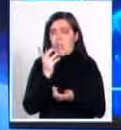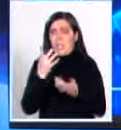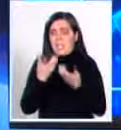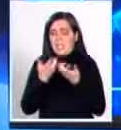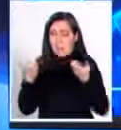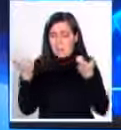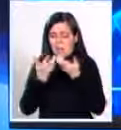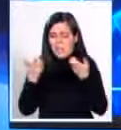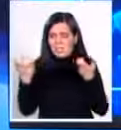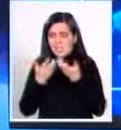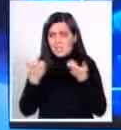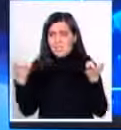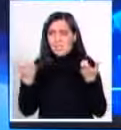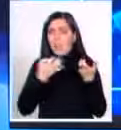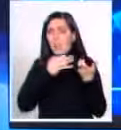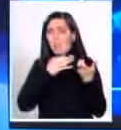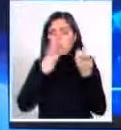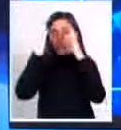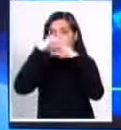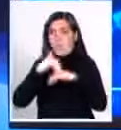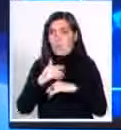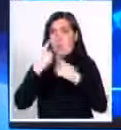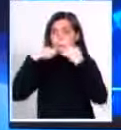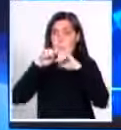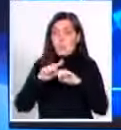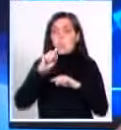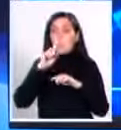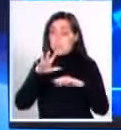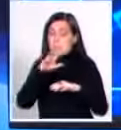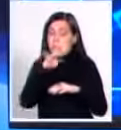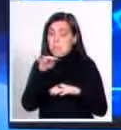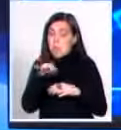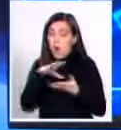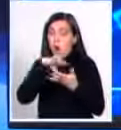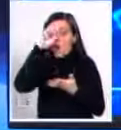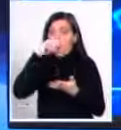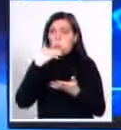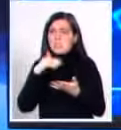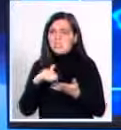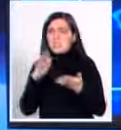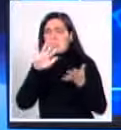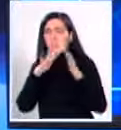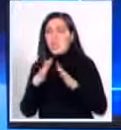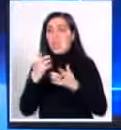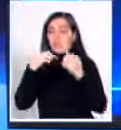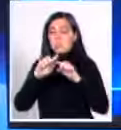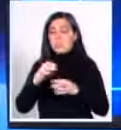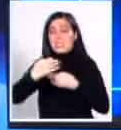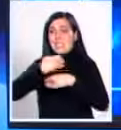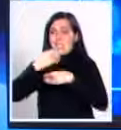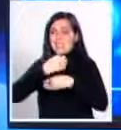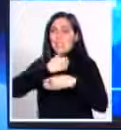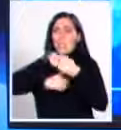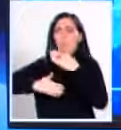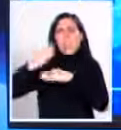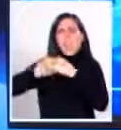gramaticales me iban fenómenos. Pero en los dictados y en las pruebas de comprensión me iban pan todo. Pero como era una enseñanza muy